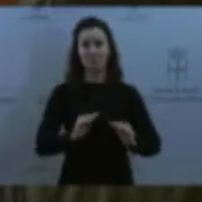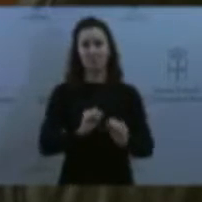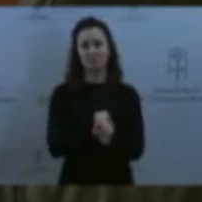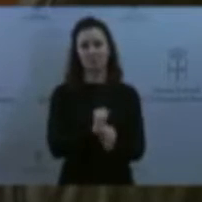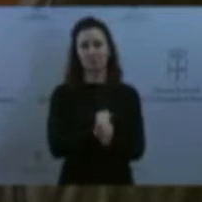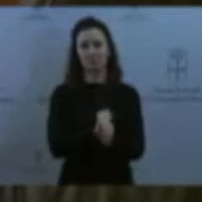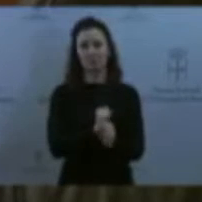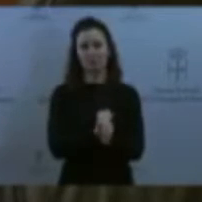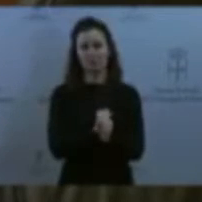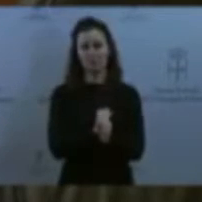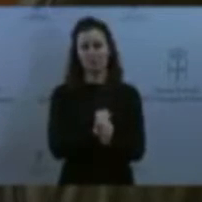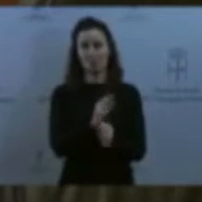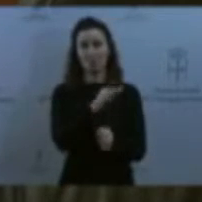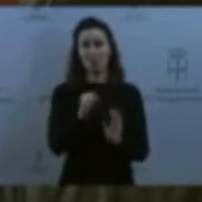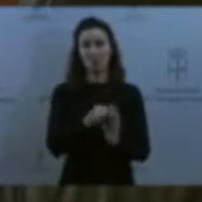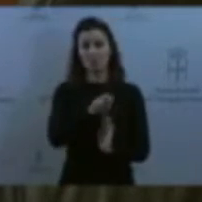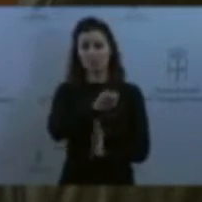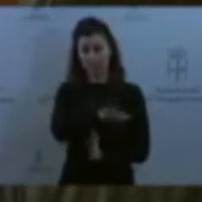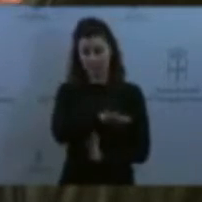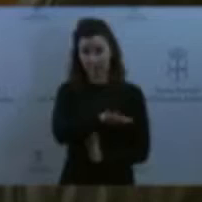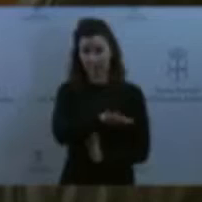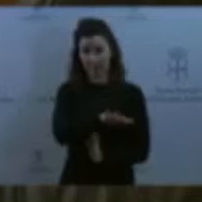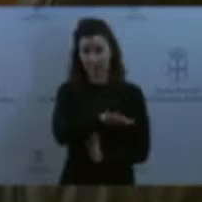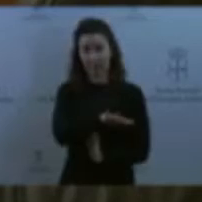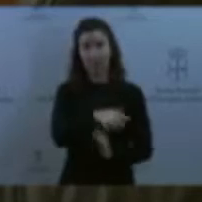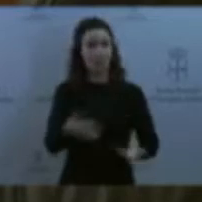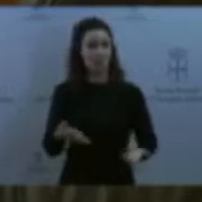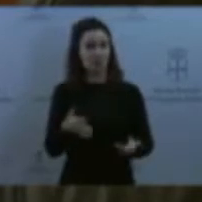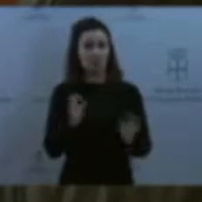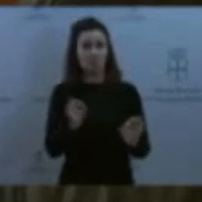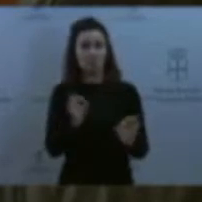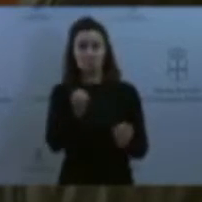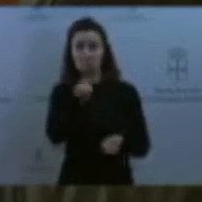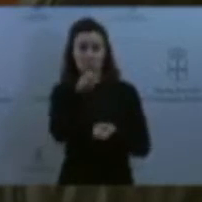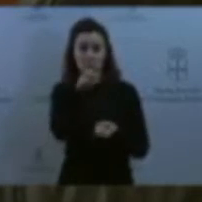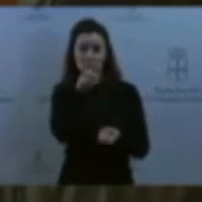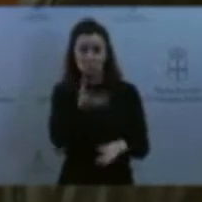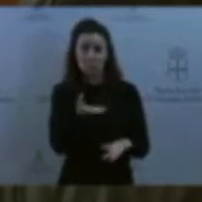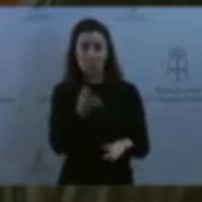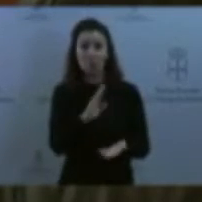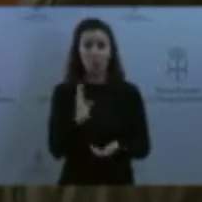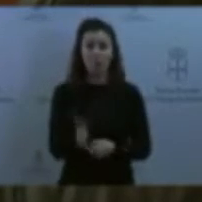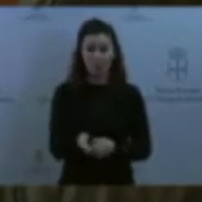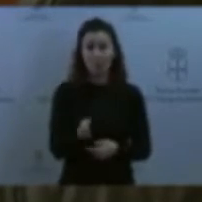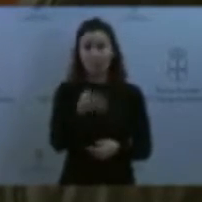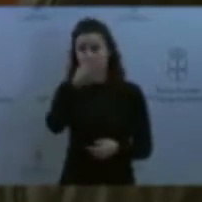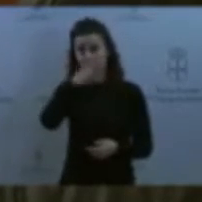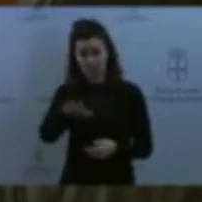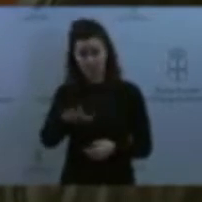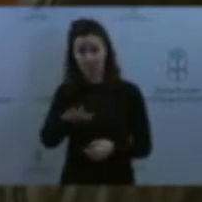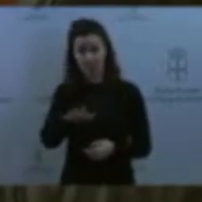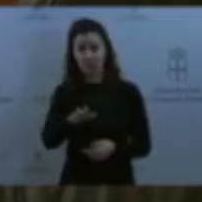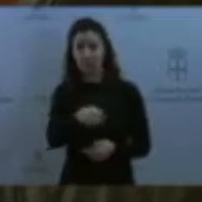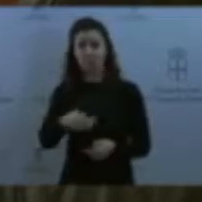la información es la parte penal y los que denunciaron la resolvió el juzgado. Han demandado